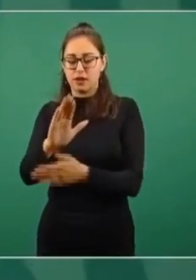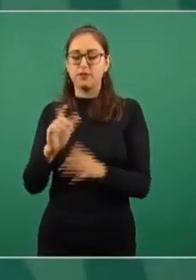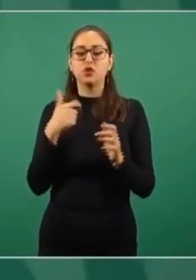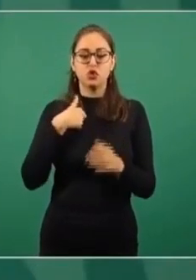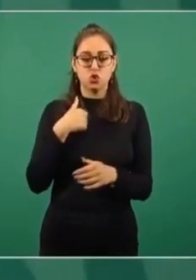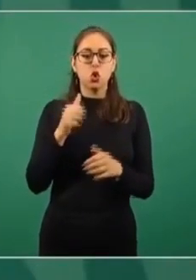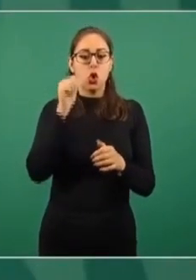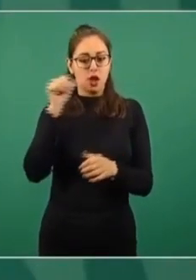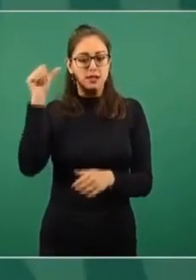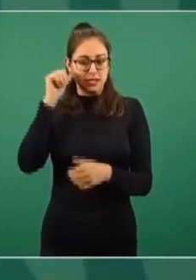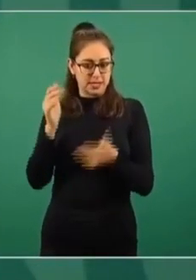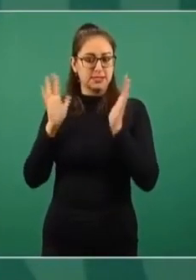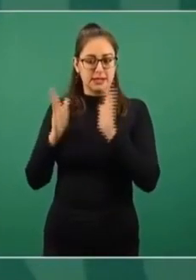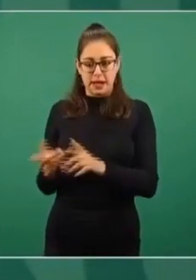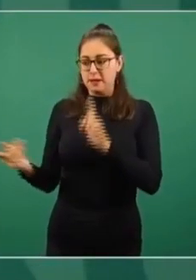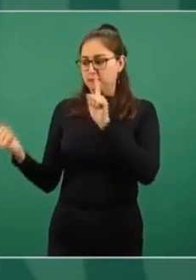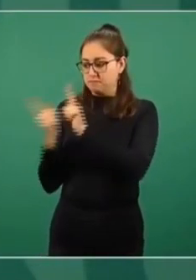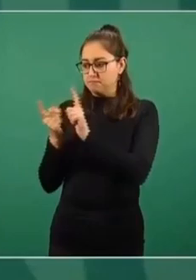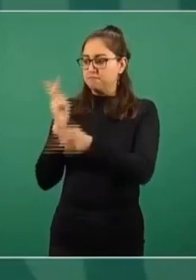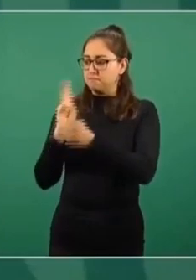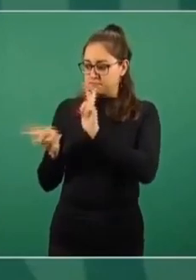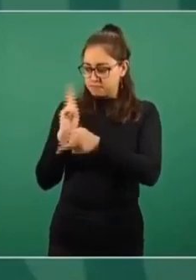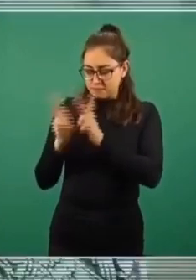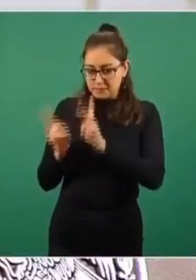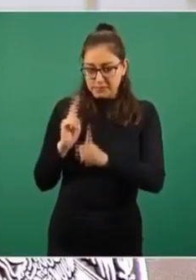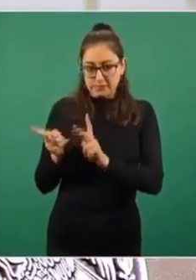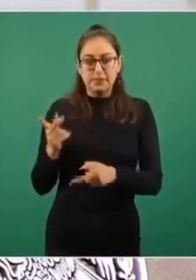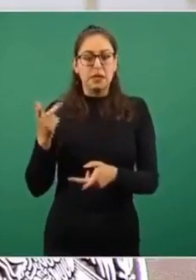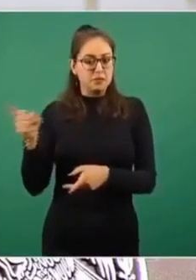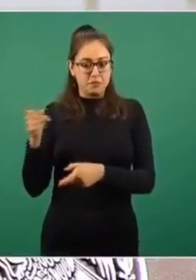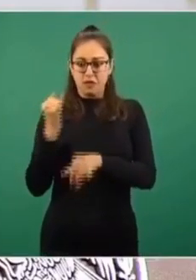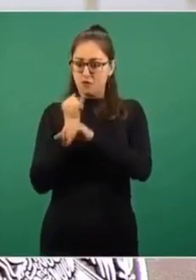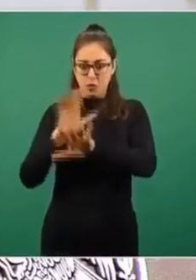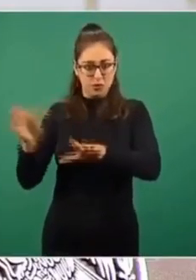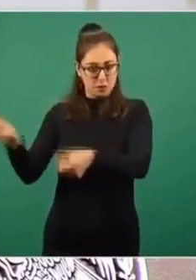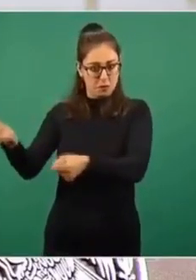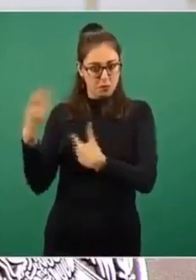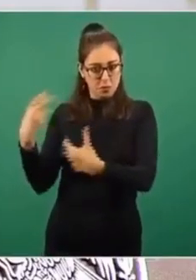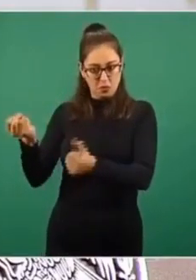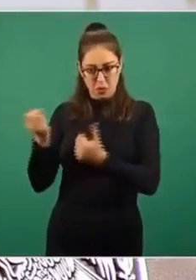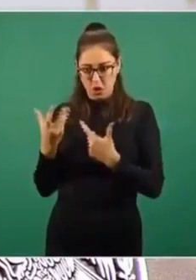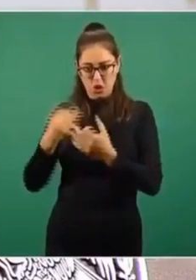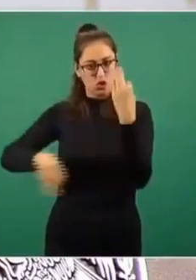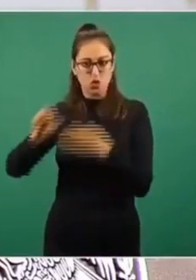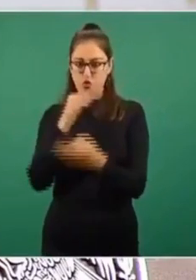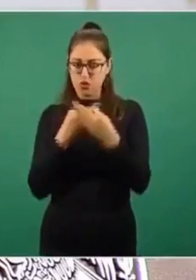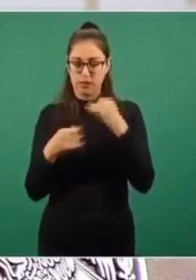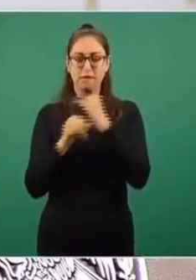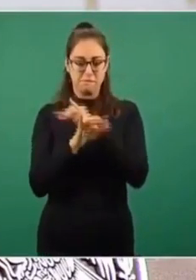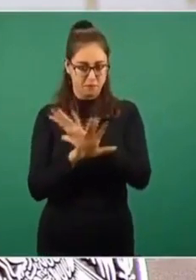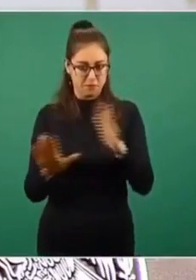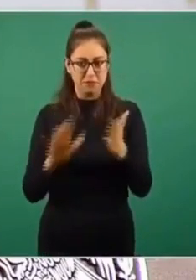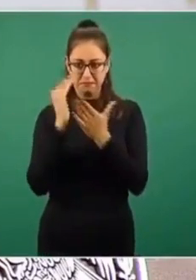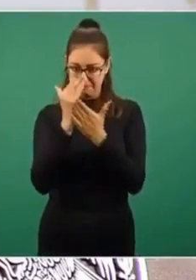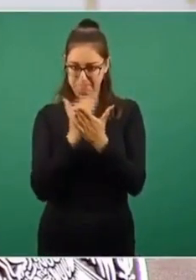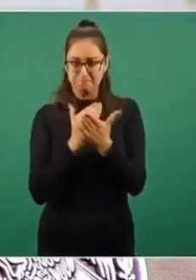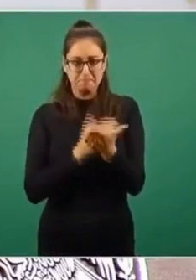me mandó todo un reporte, de hecho lo traigo aquí en mi celular, todo un reporte del tema que ustedes